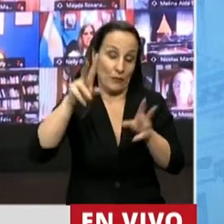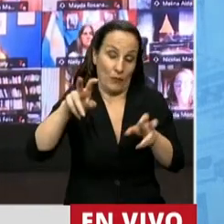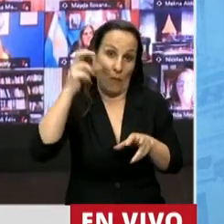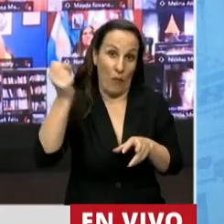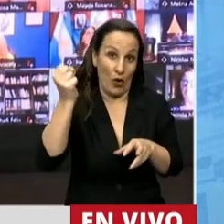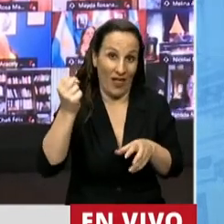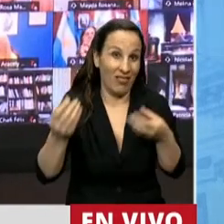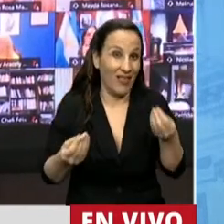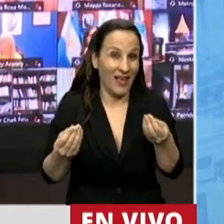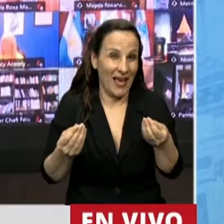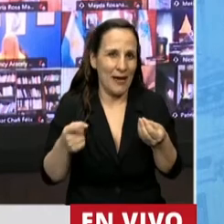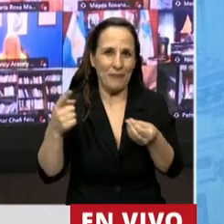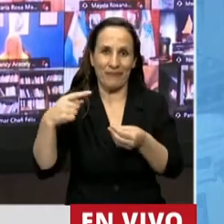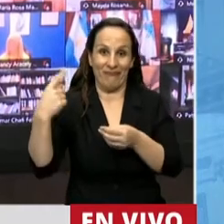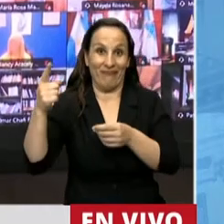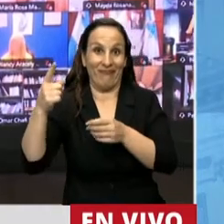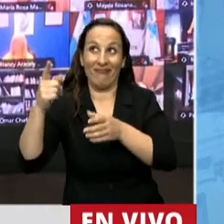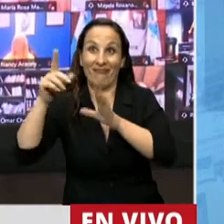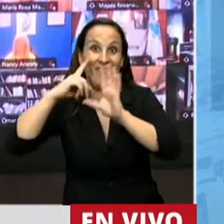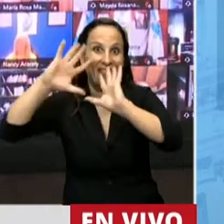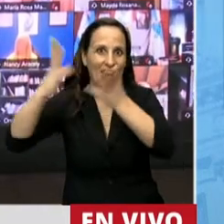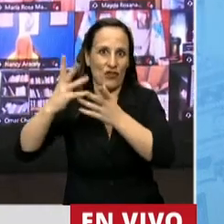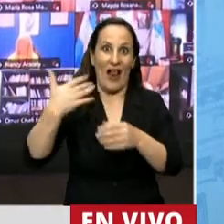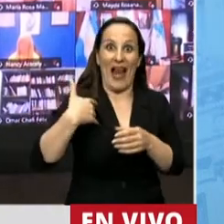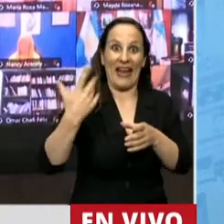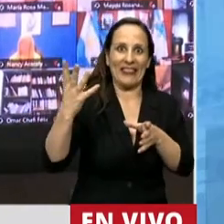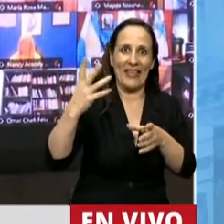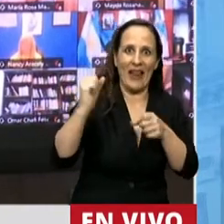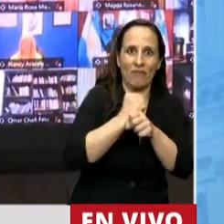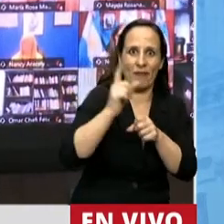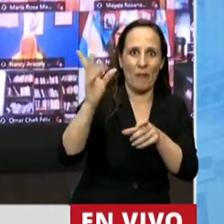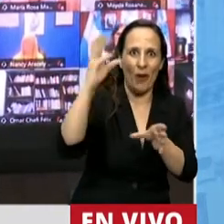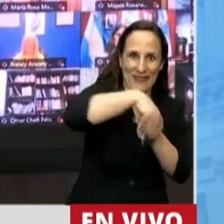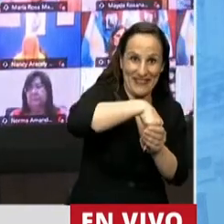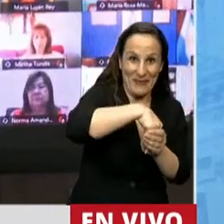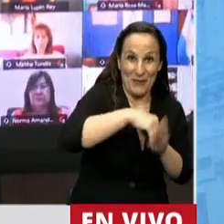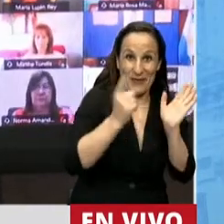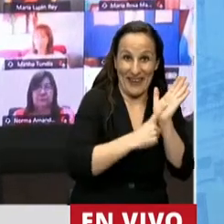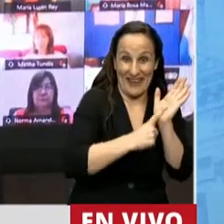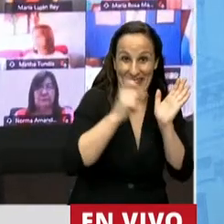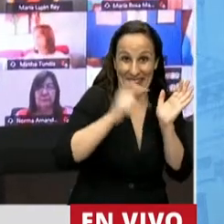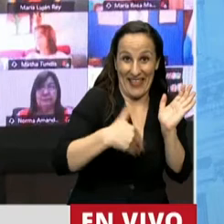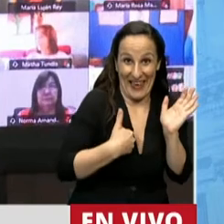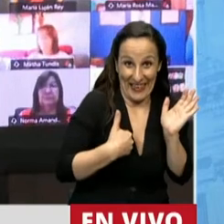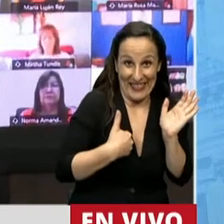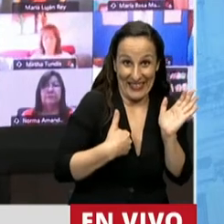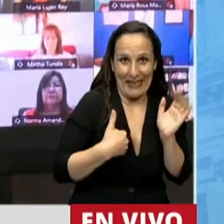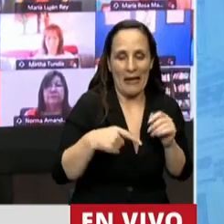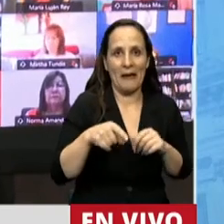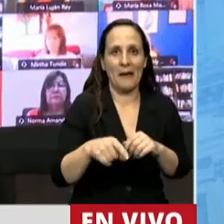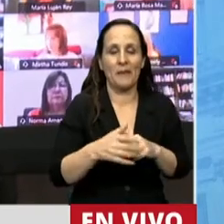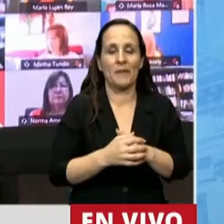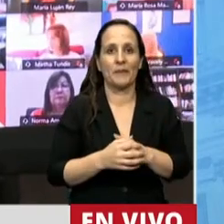esta ratificación y de los deberes y obligaciones que la nación asume a partir de que